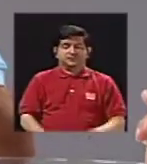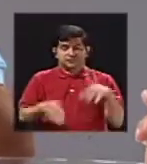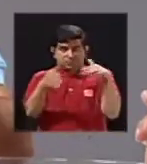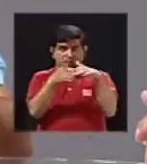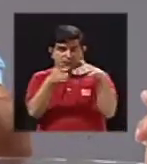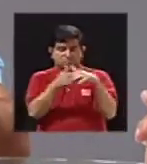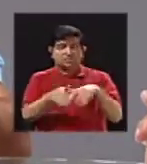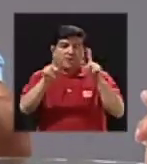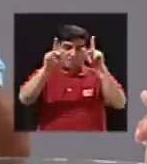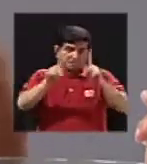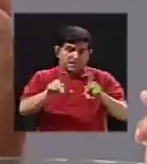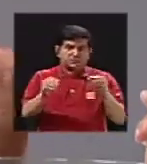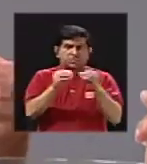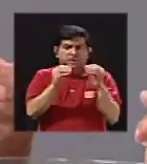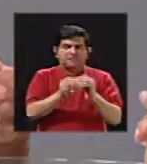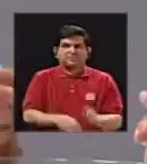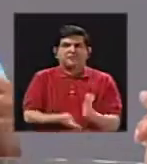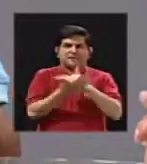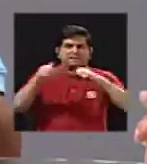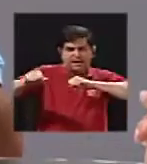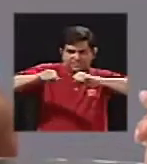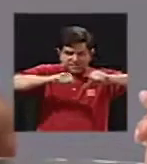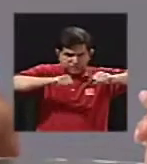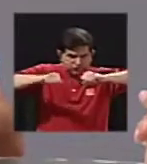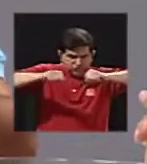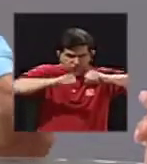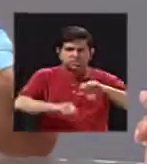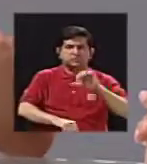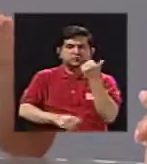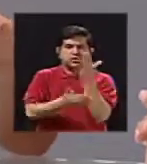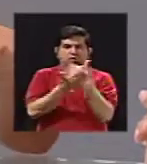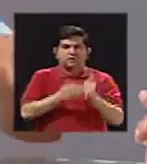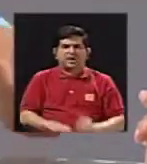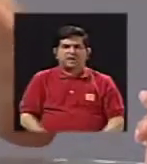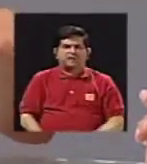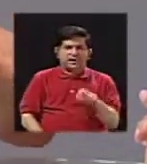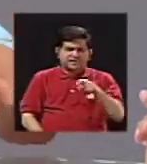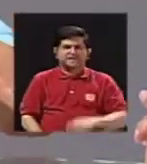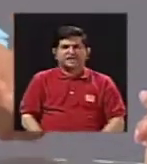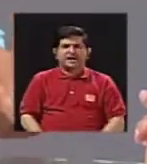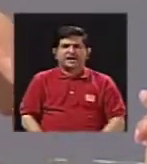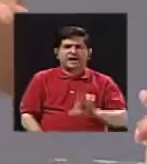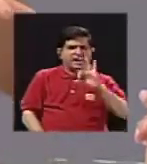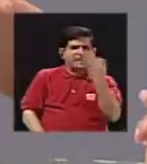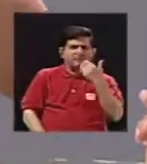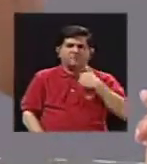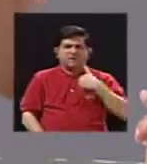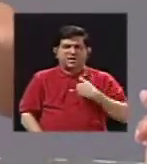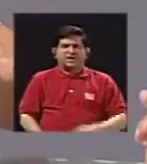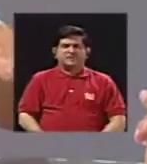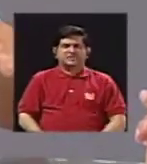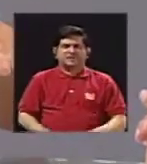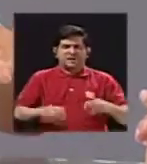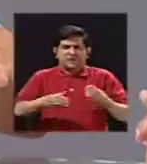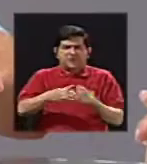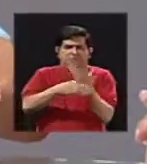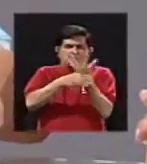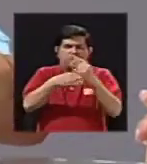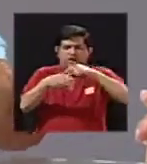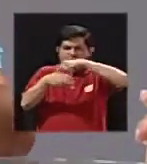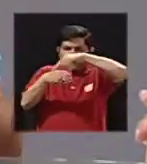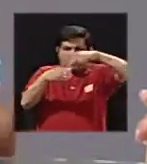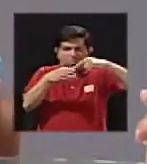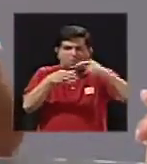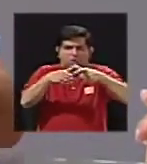Estudiamos... Hay personas que estudian más la parte sismológica, otra parte de la deformación del volcán, pues, si se hace más grande, si se hace más pequeño.